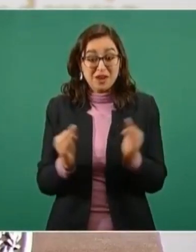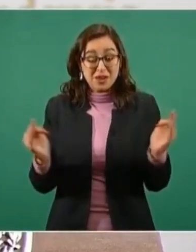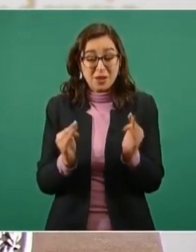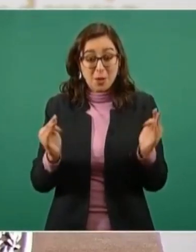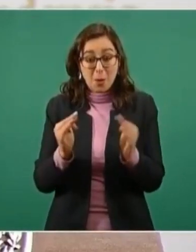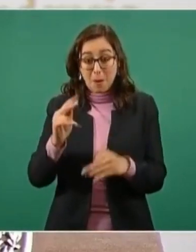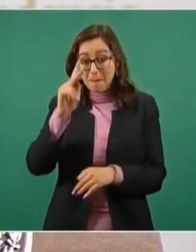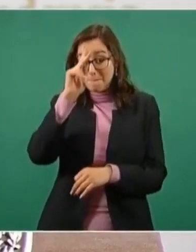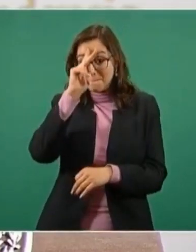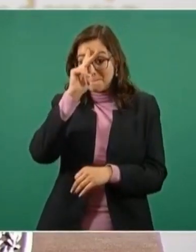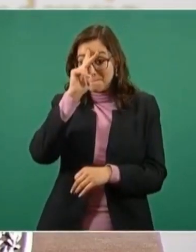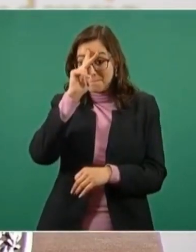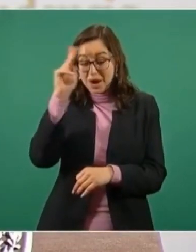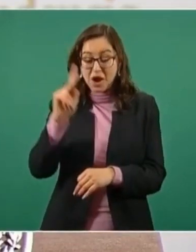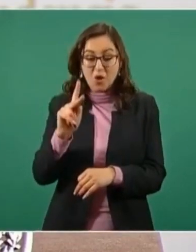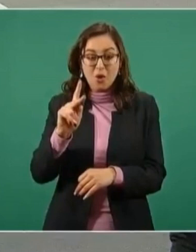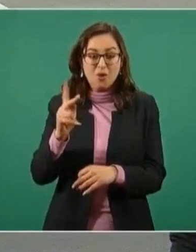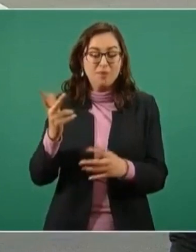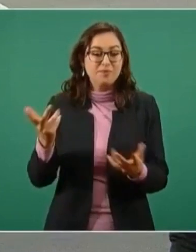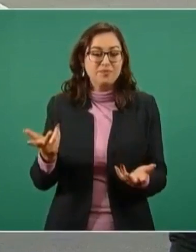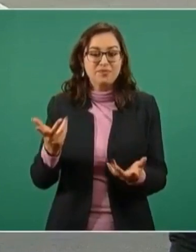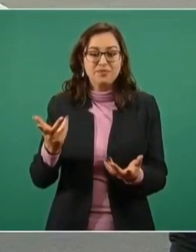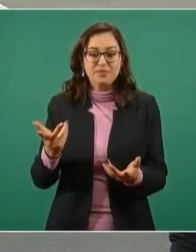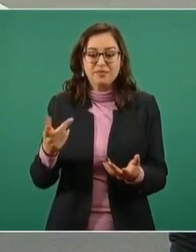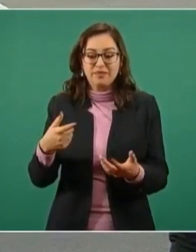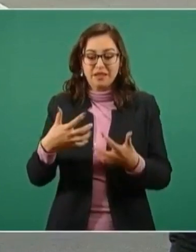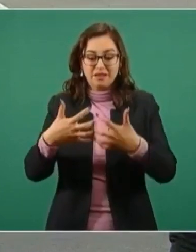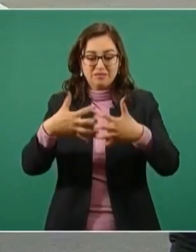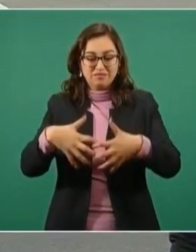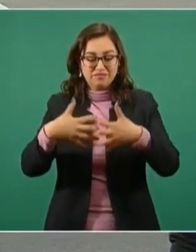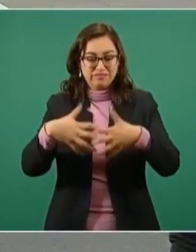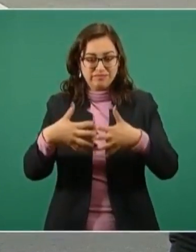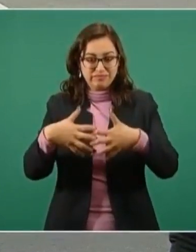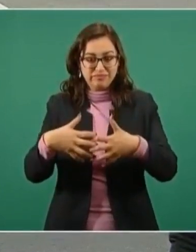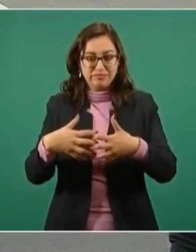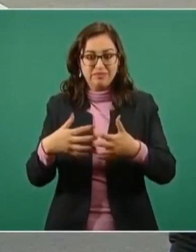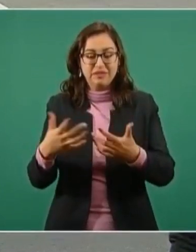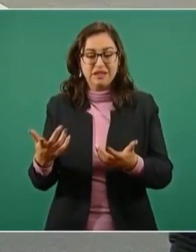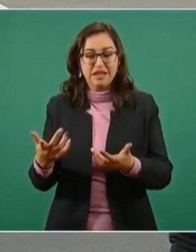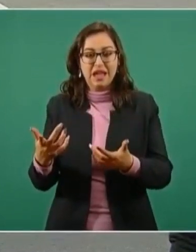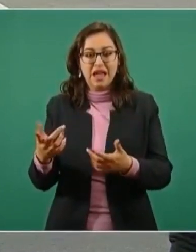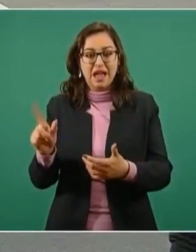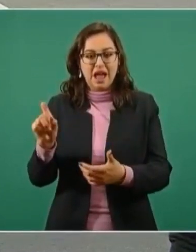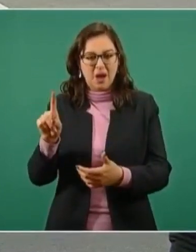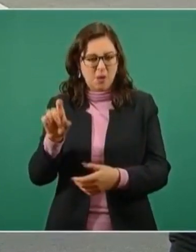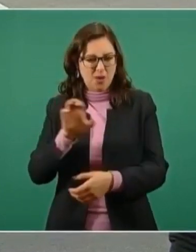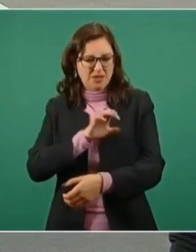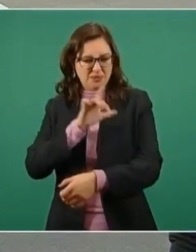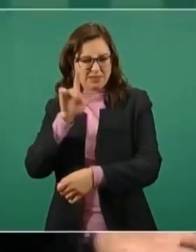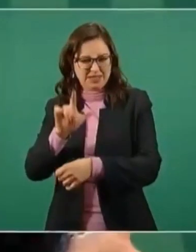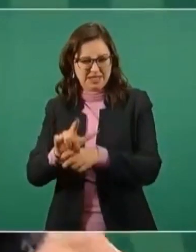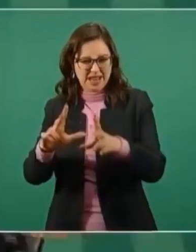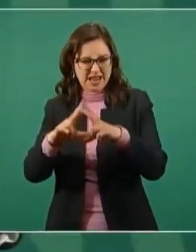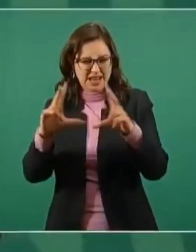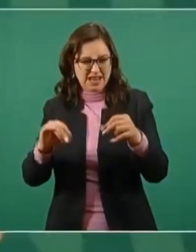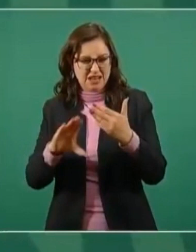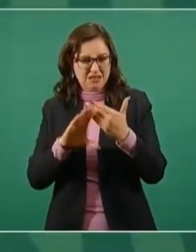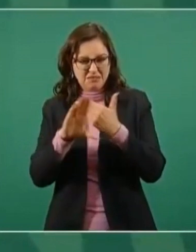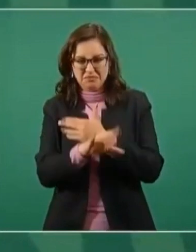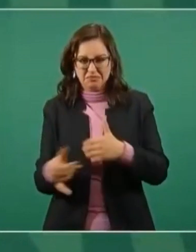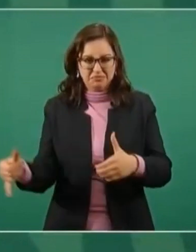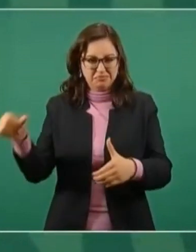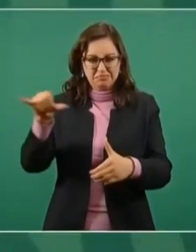autocongelantes, o sea, no tenía un sistema de autocongelantes. Entonces, ¿qué pasó?